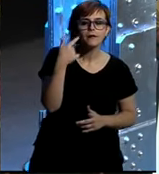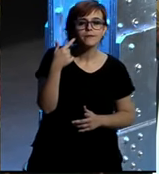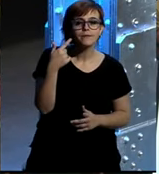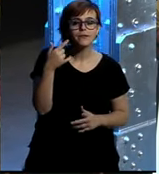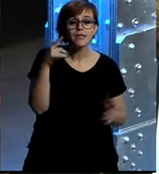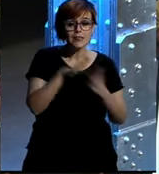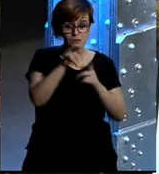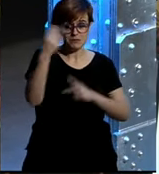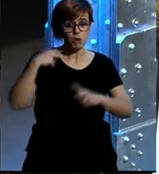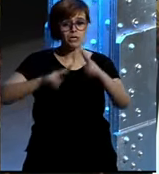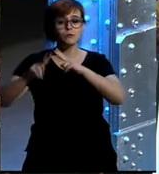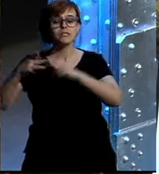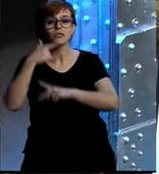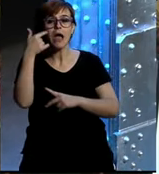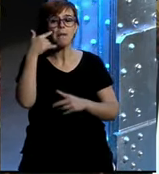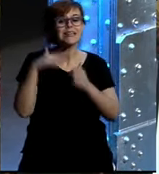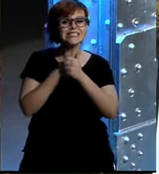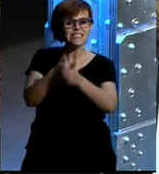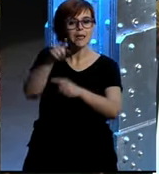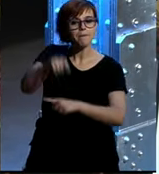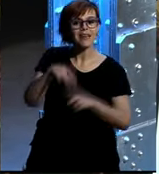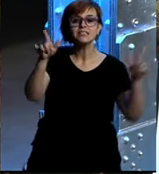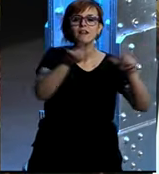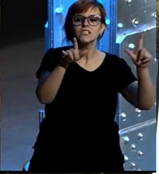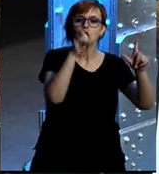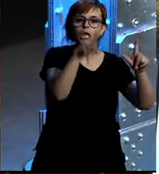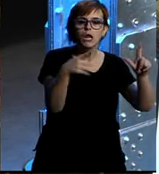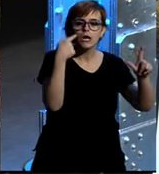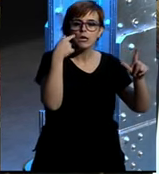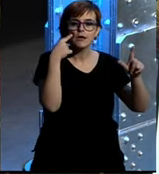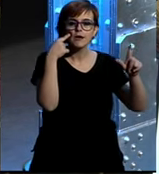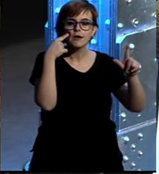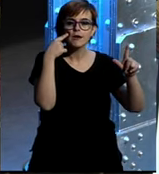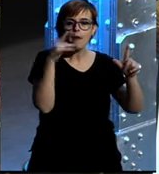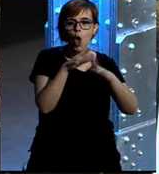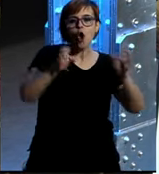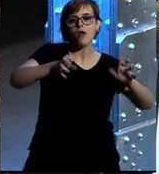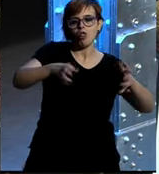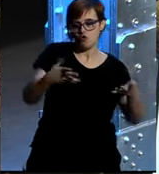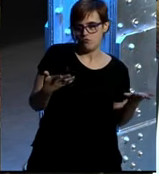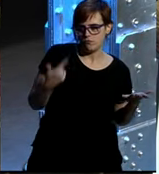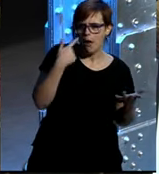y de los que habéis respondido ¿cuántos vais a seguir los partidos por la televisión por ejemplo? o por la radio